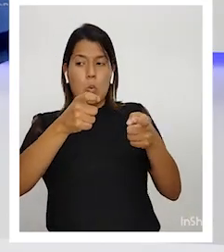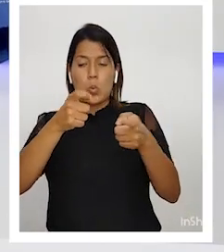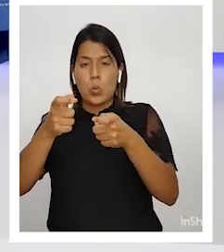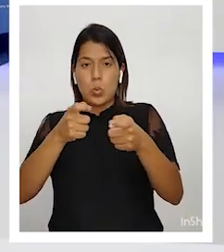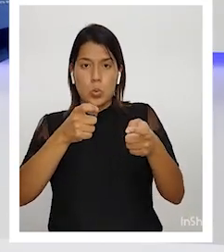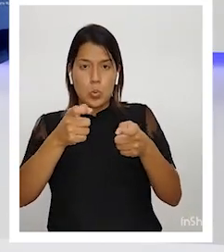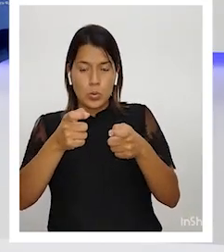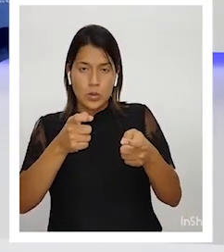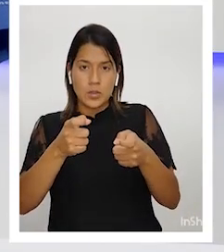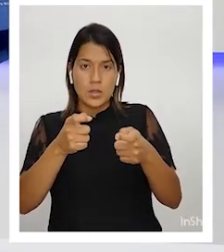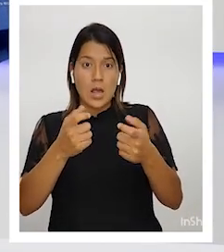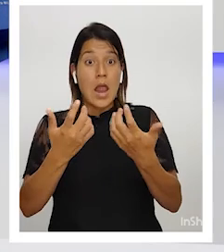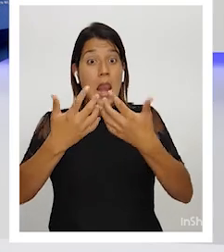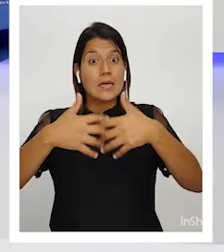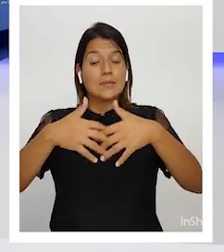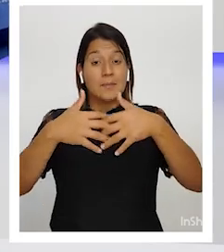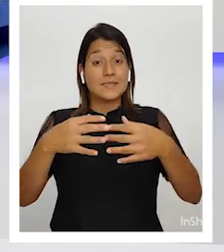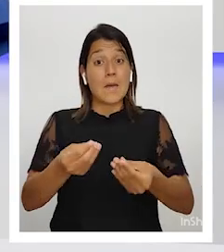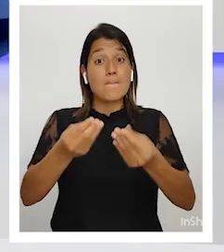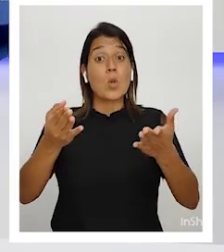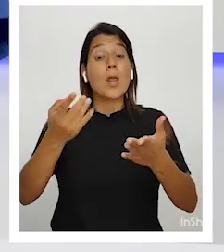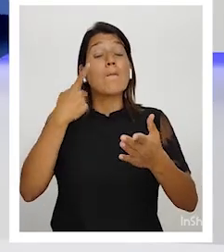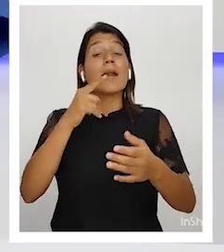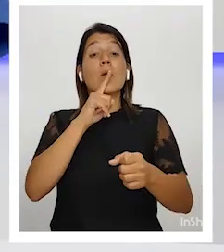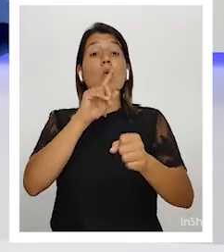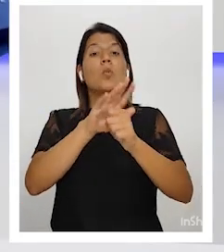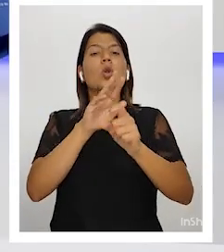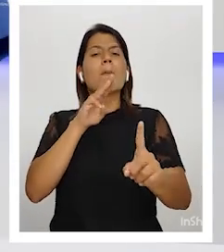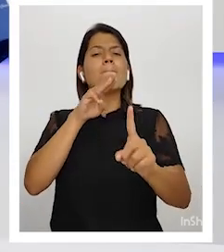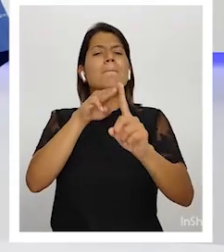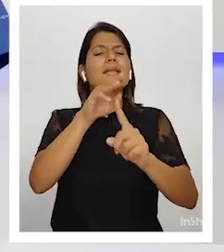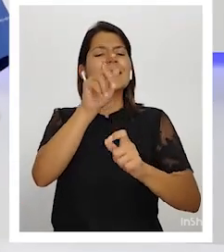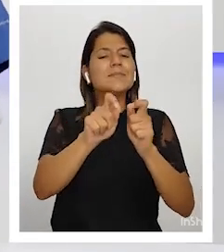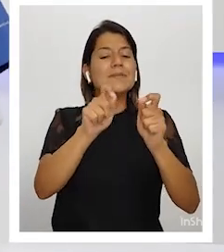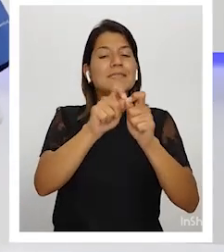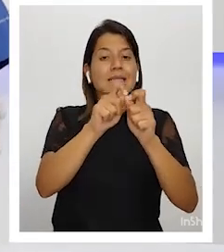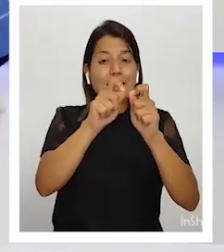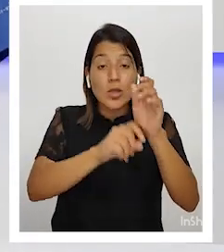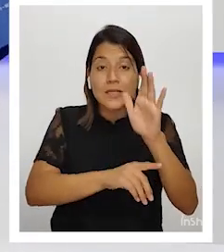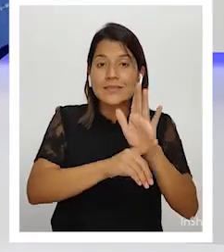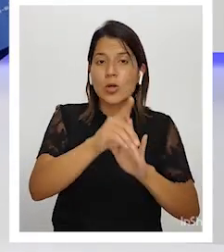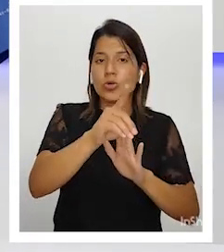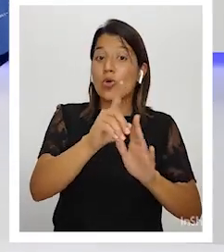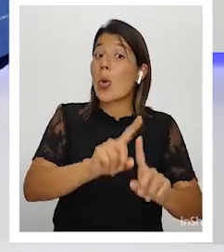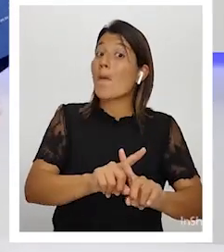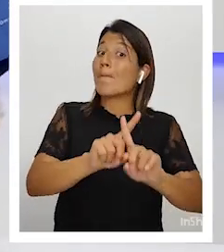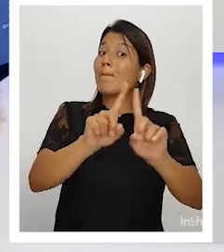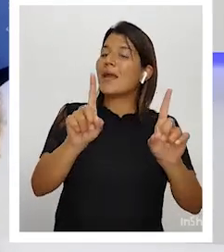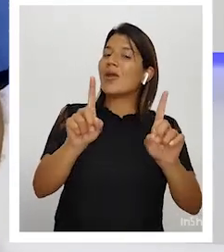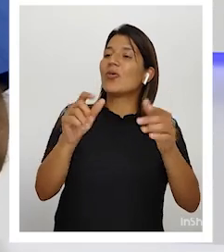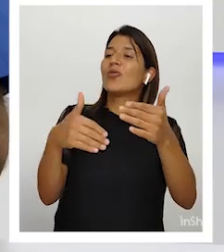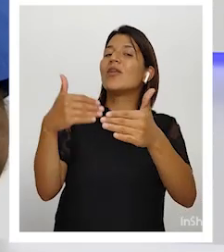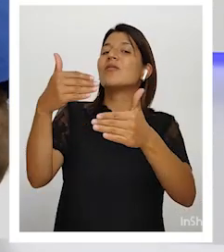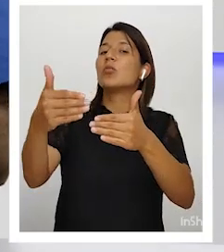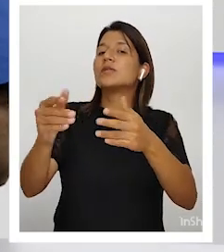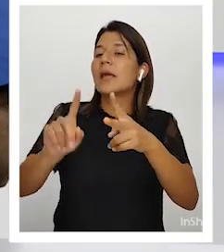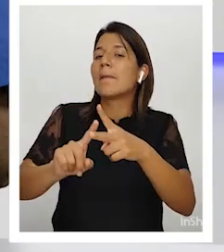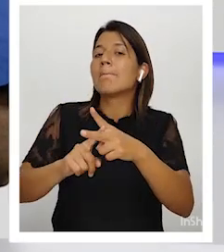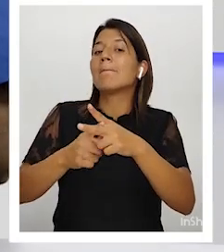metas concretas de desarrollo y no hacia oportunismos, como empezaron con la famosa